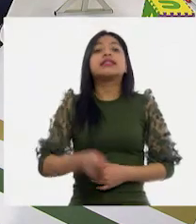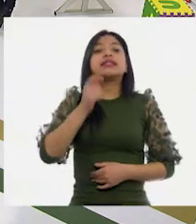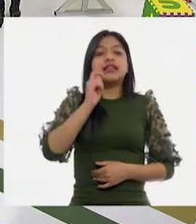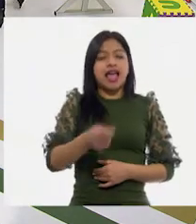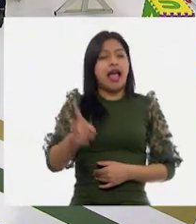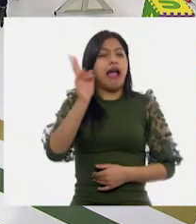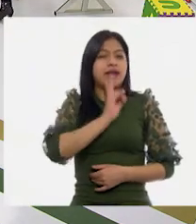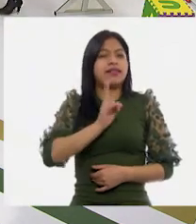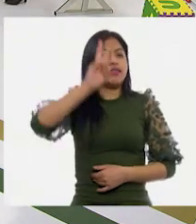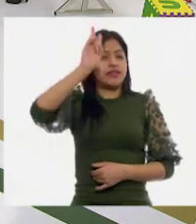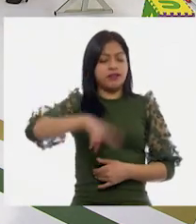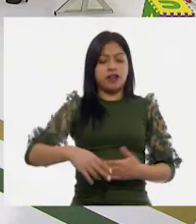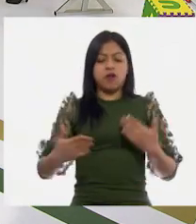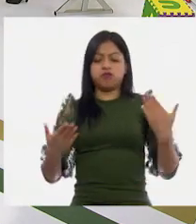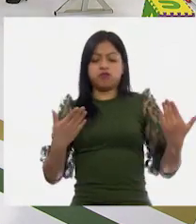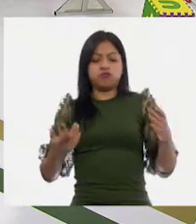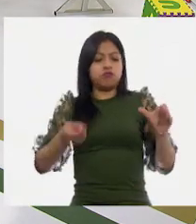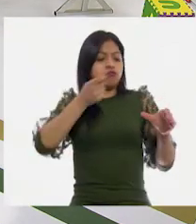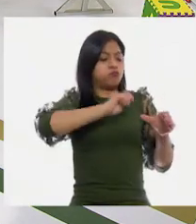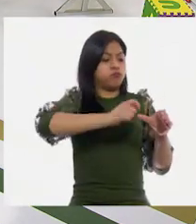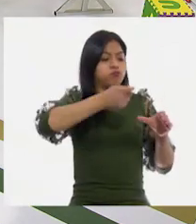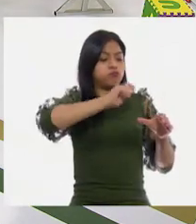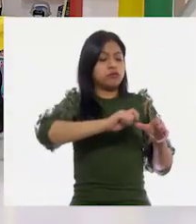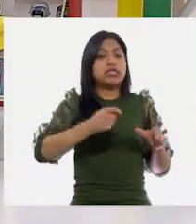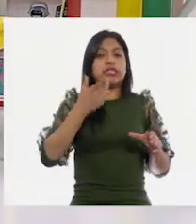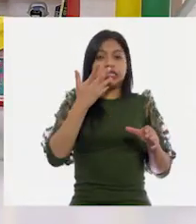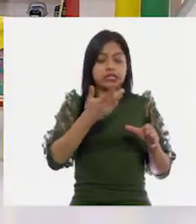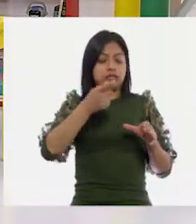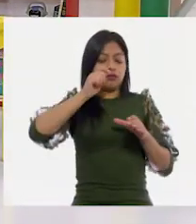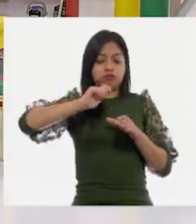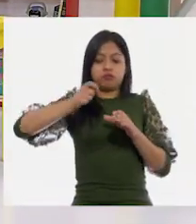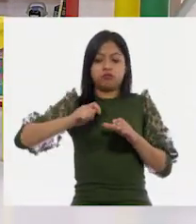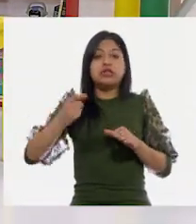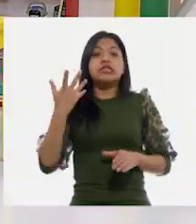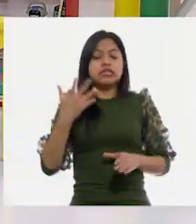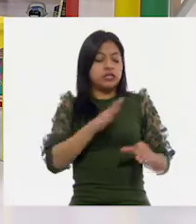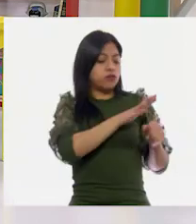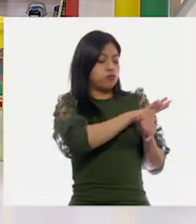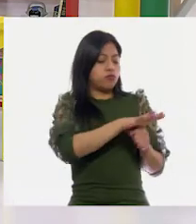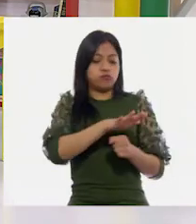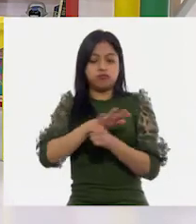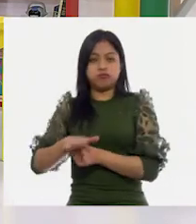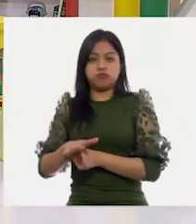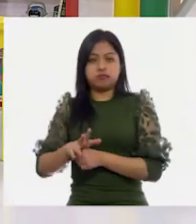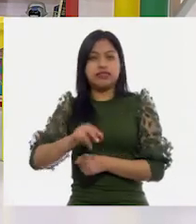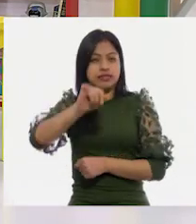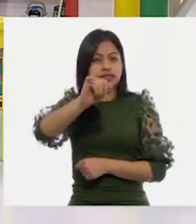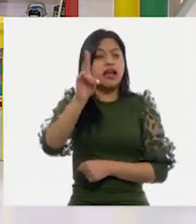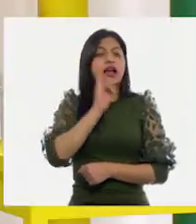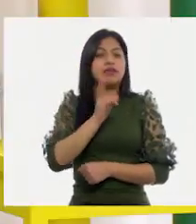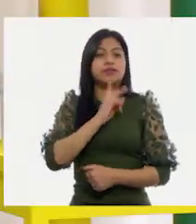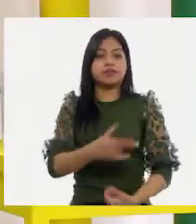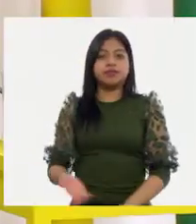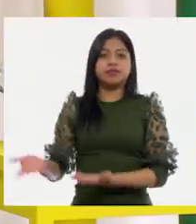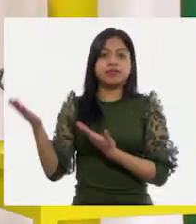comprobar que entonces con cinco cucharadas se llenan nuestros vasos. Muy bien, vamos a... Voy a